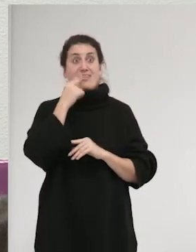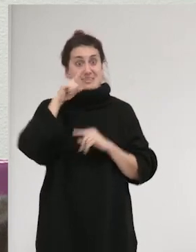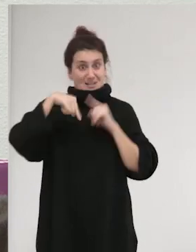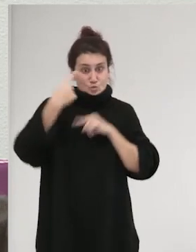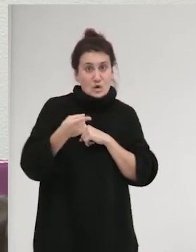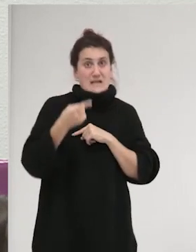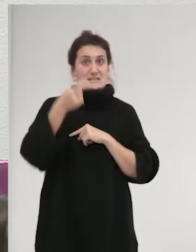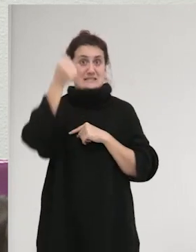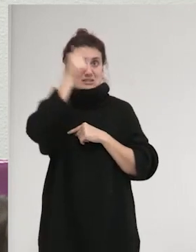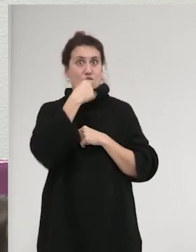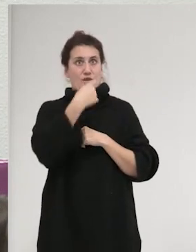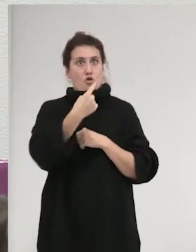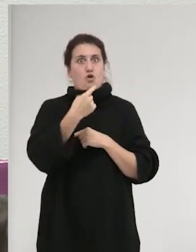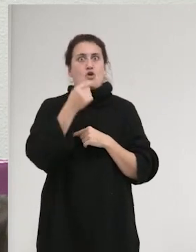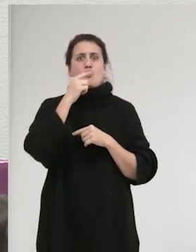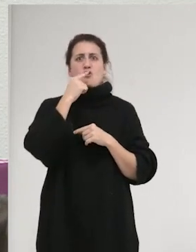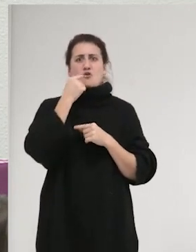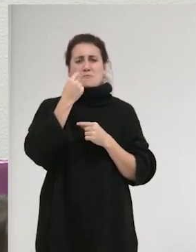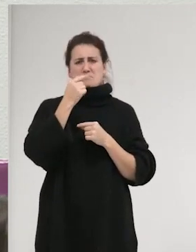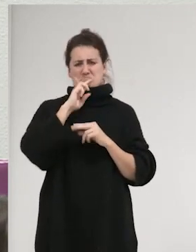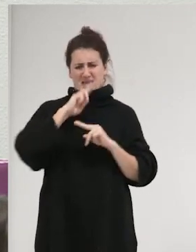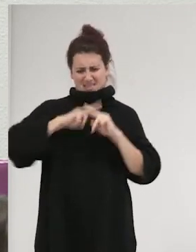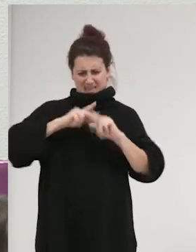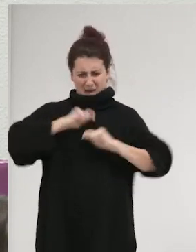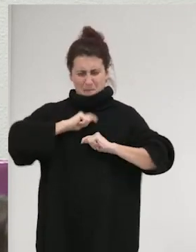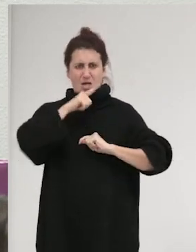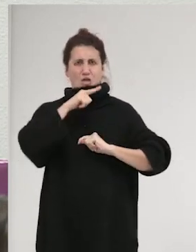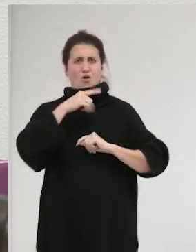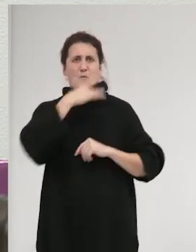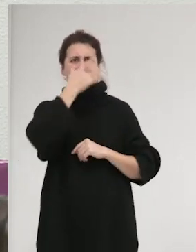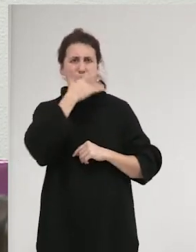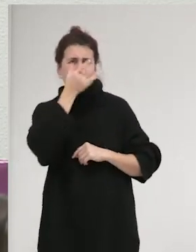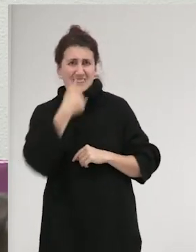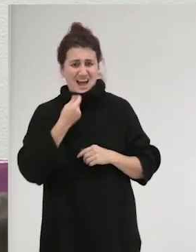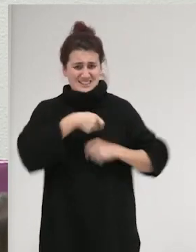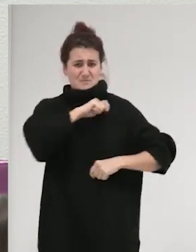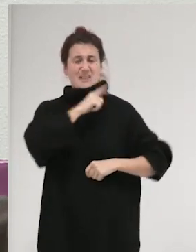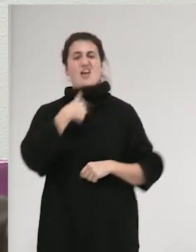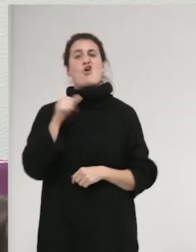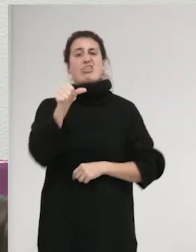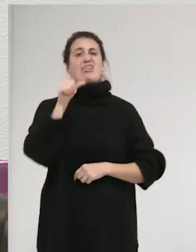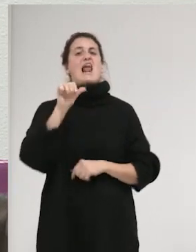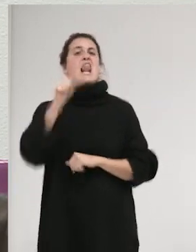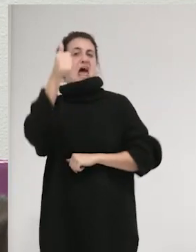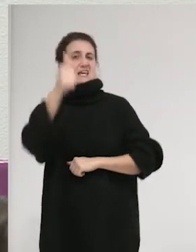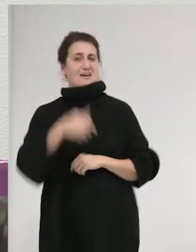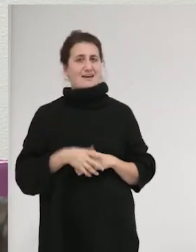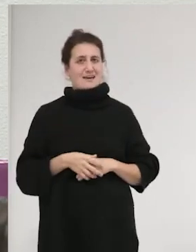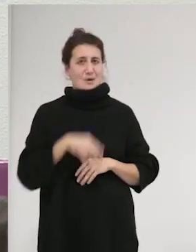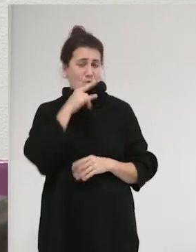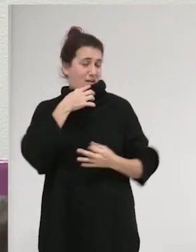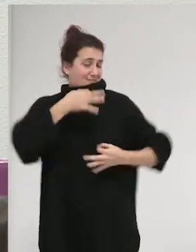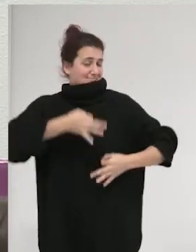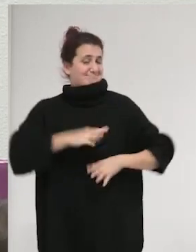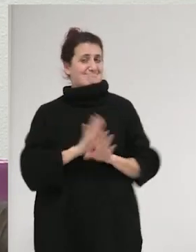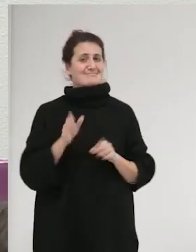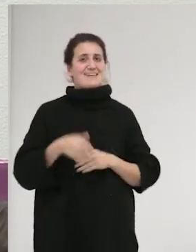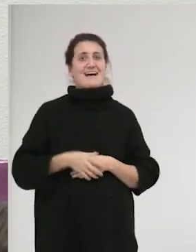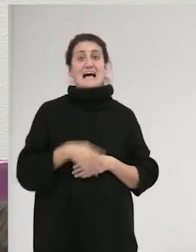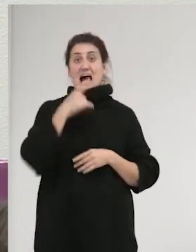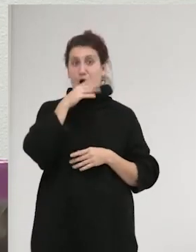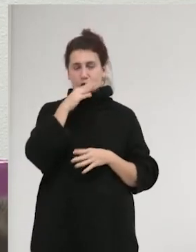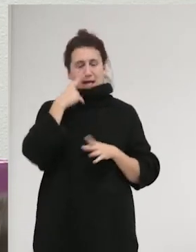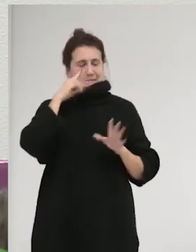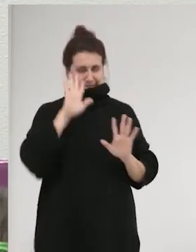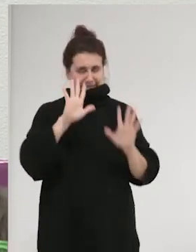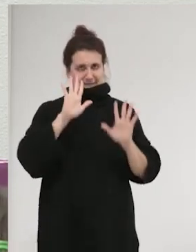luego hizo un tuit diciendo, me han llamado la vergüenza de España y le he dado like, ¿no? sea, porque él, claro, ahora vamos a situar, ahora vamos a situar